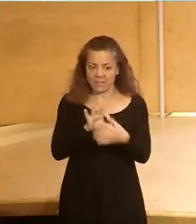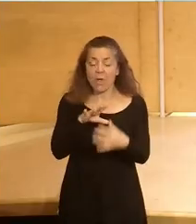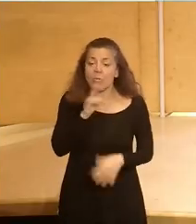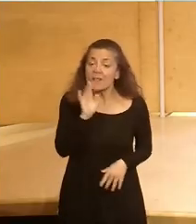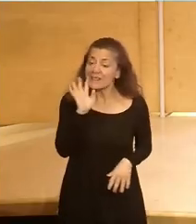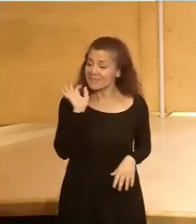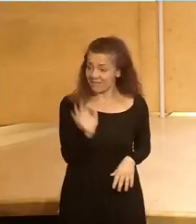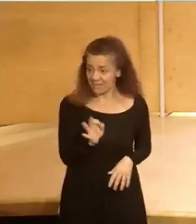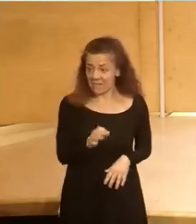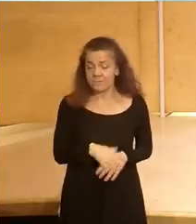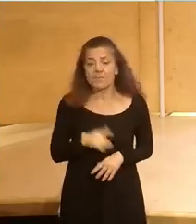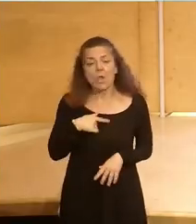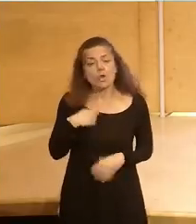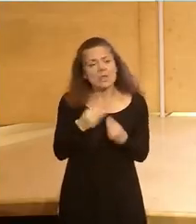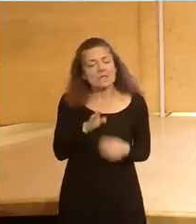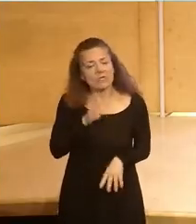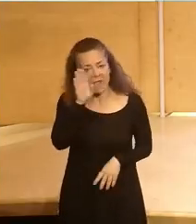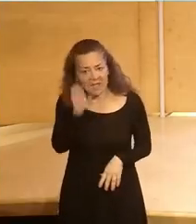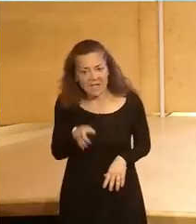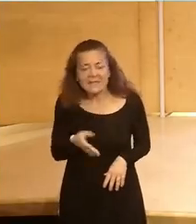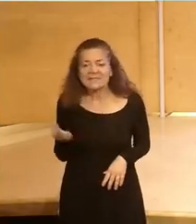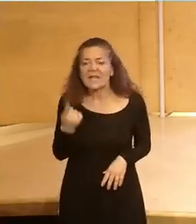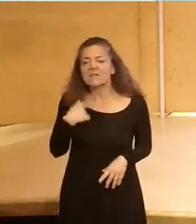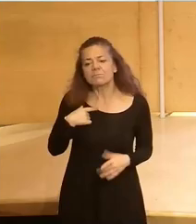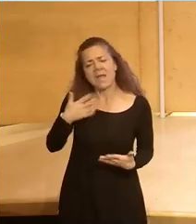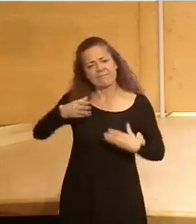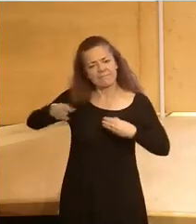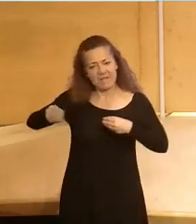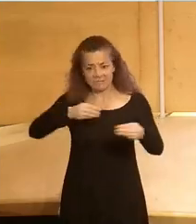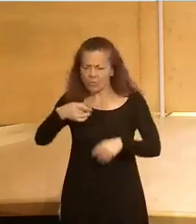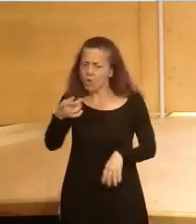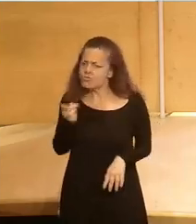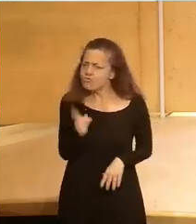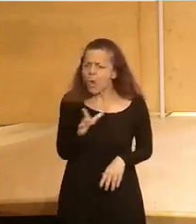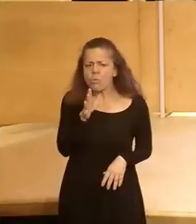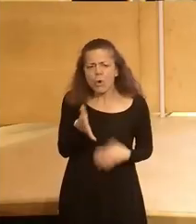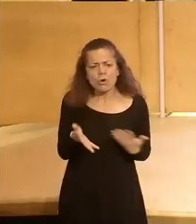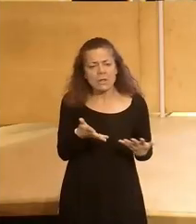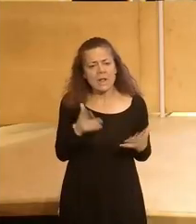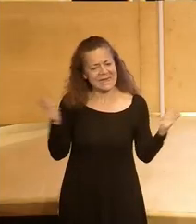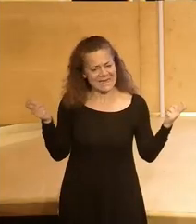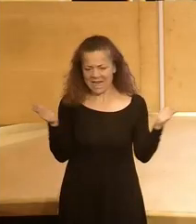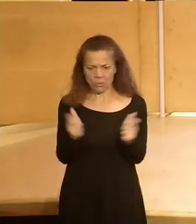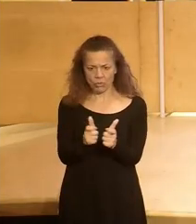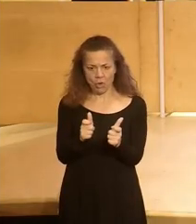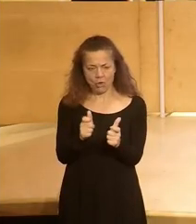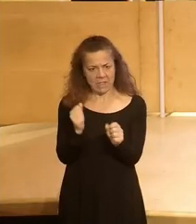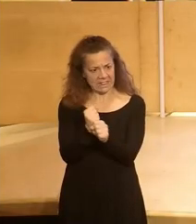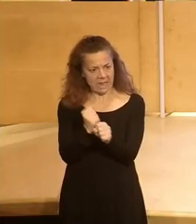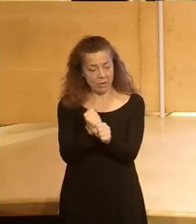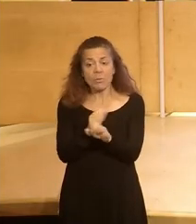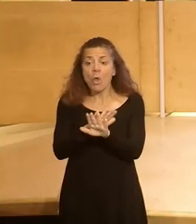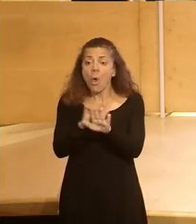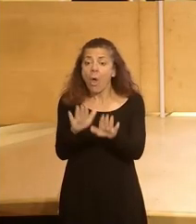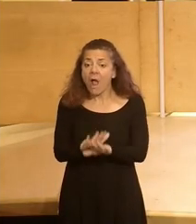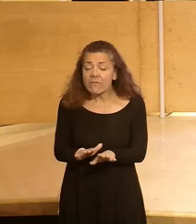efectivamente lo que ha hecho Bélgica es más un tema de flexibilización y no tanto de reducción de la jornada laboral pero al